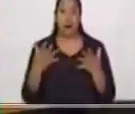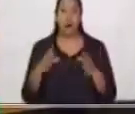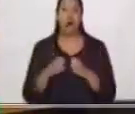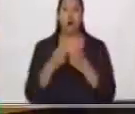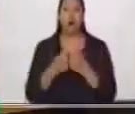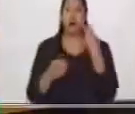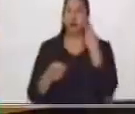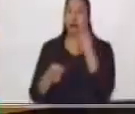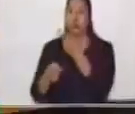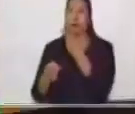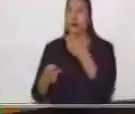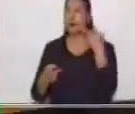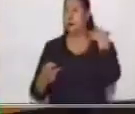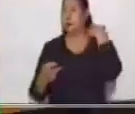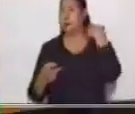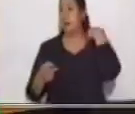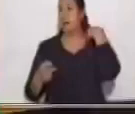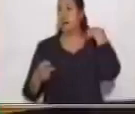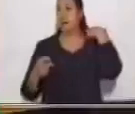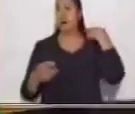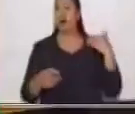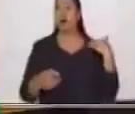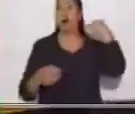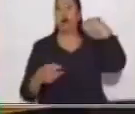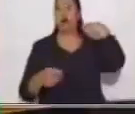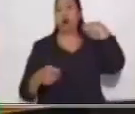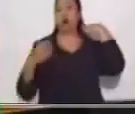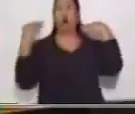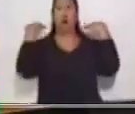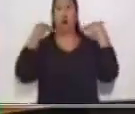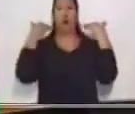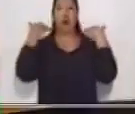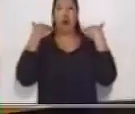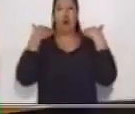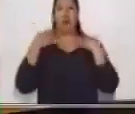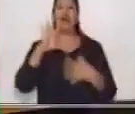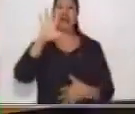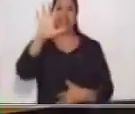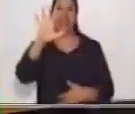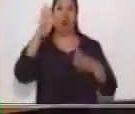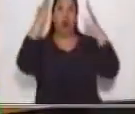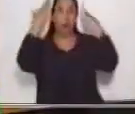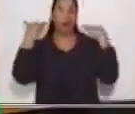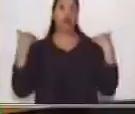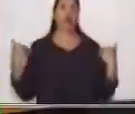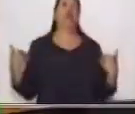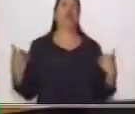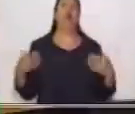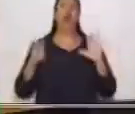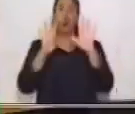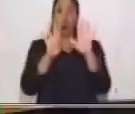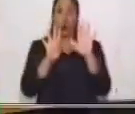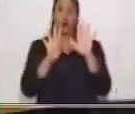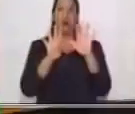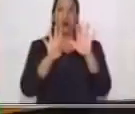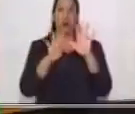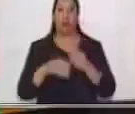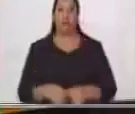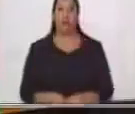corto, ¿cuántas personas hay? Cinco. Y de cabello largo, nueve. Muy bien. Esto es una tabla.